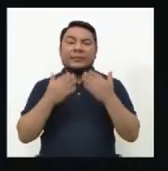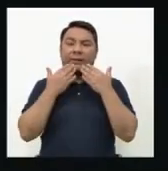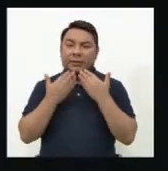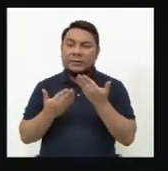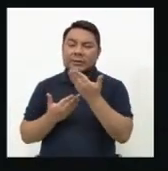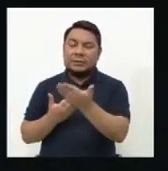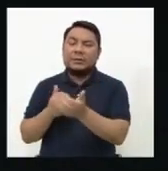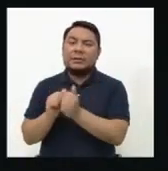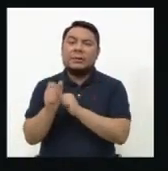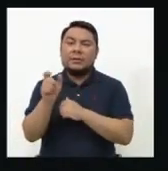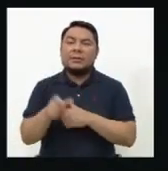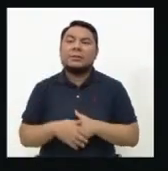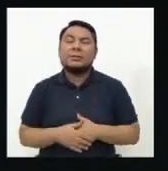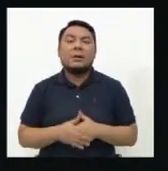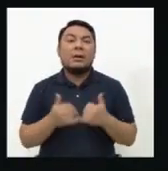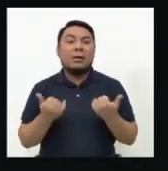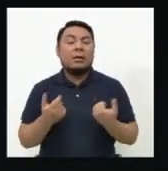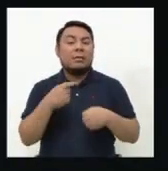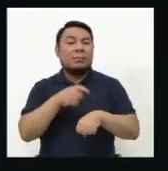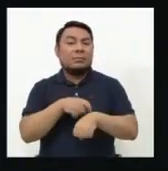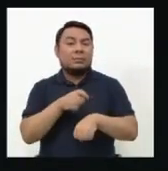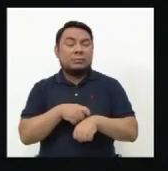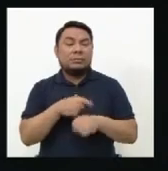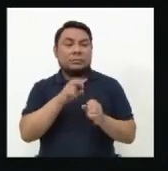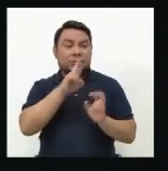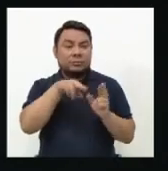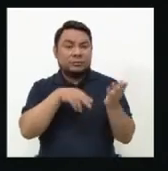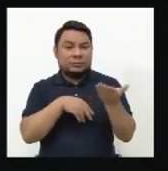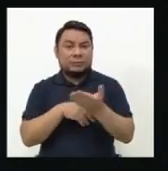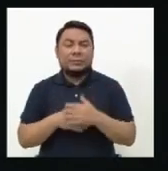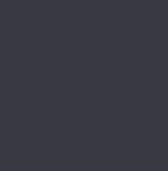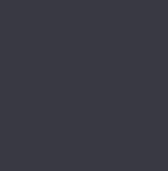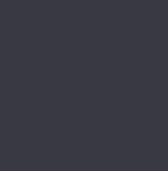Gracias, candidato. Es momento ahora de la dúplica.